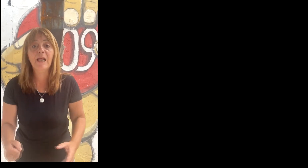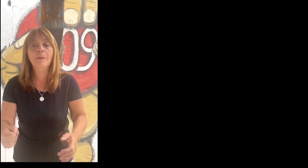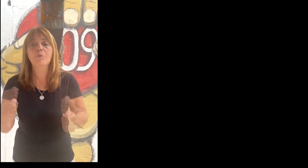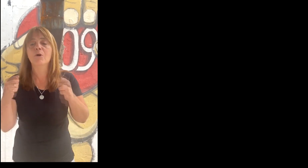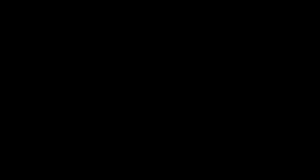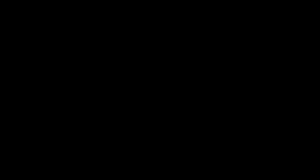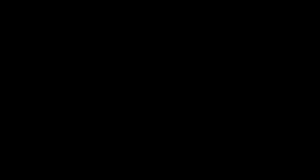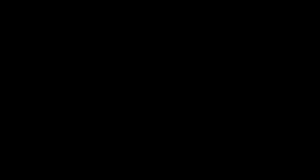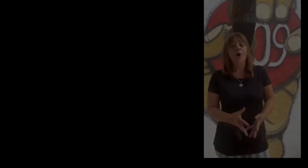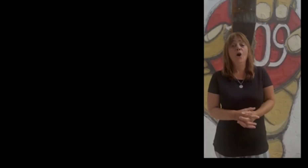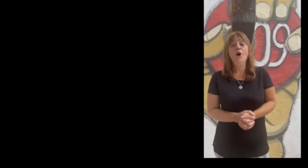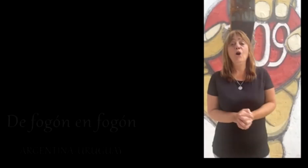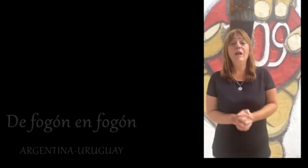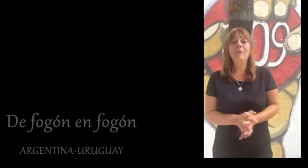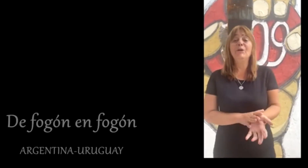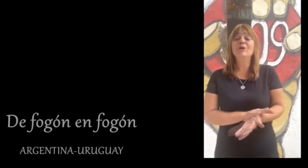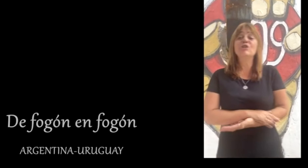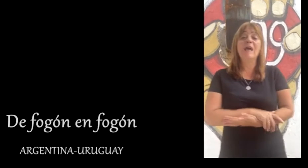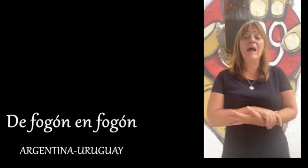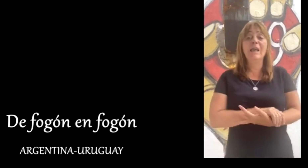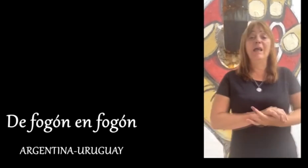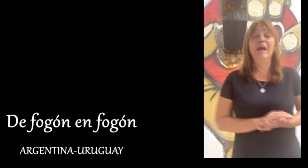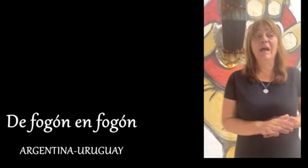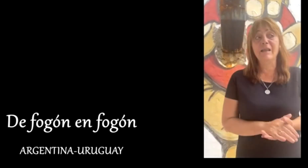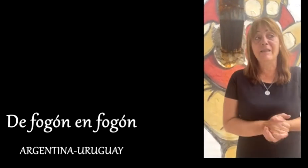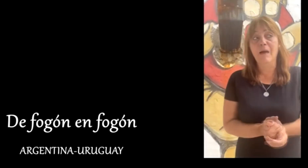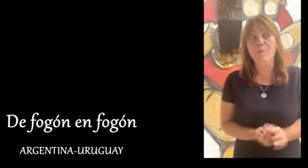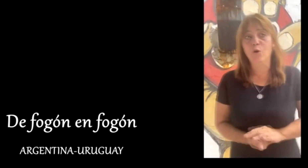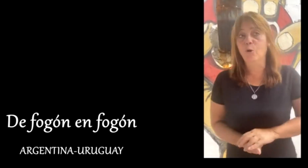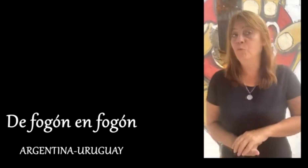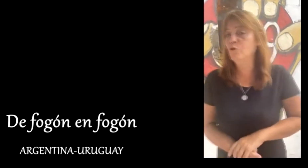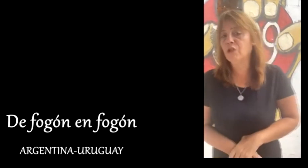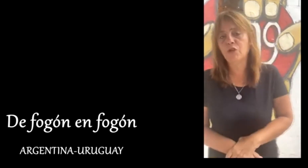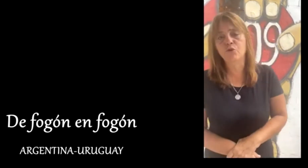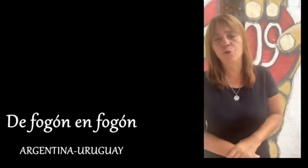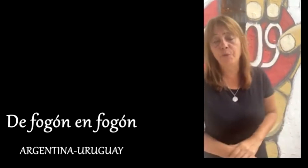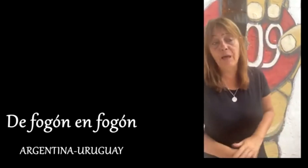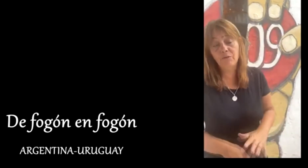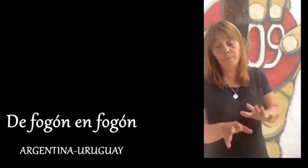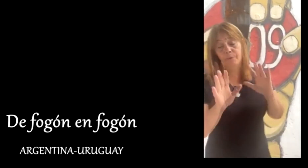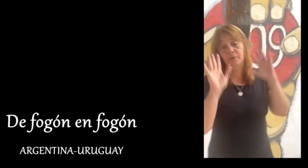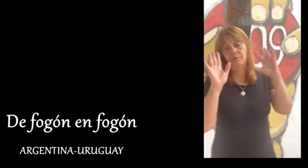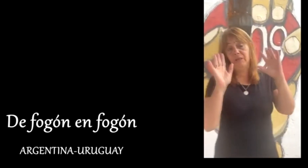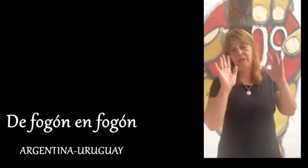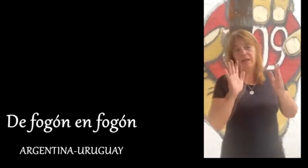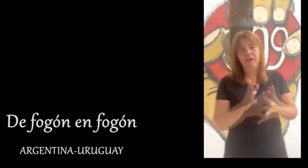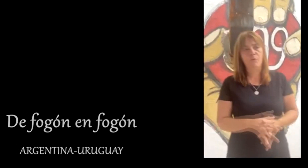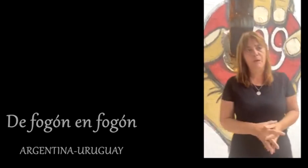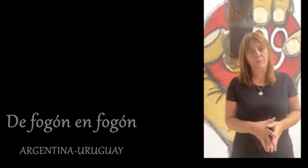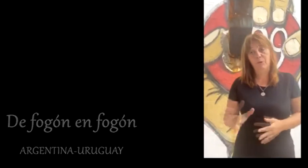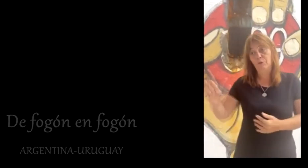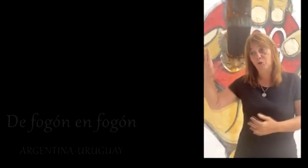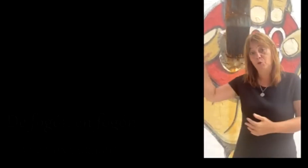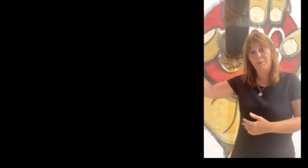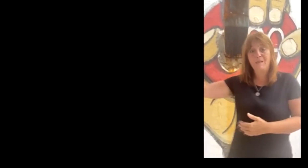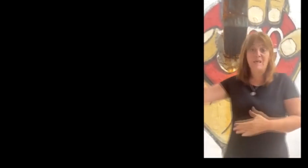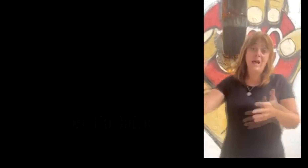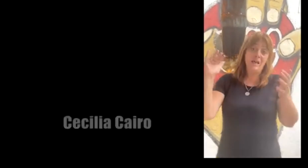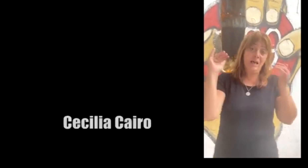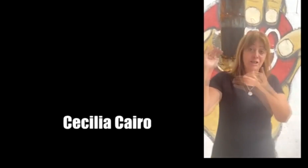que es lo que corresponde. Por eso, sigan con nosotros, apoyennos, escúchenos,